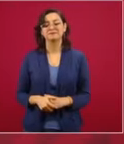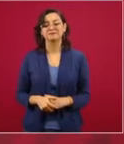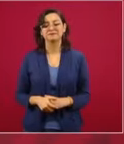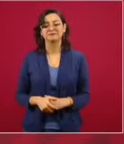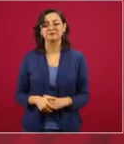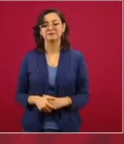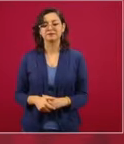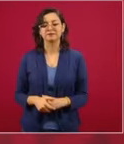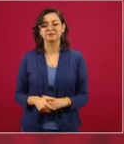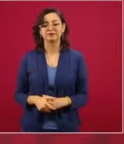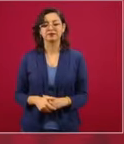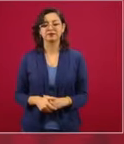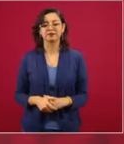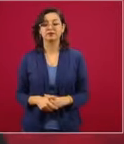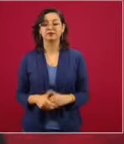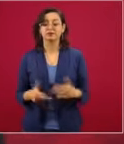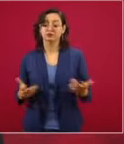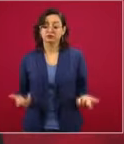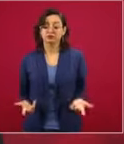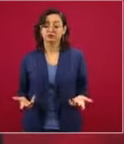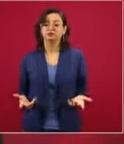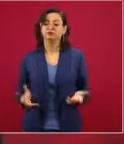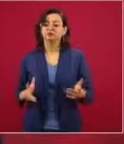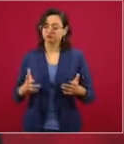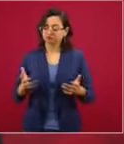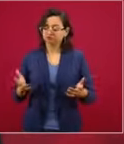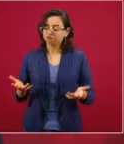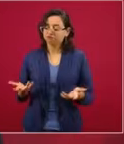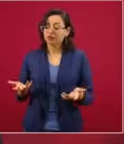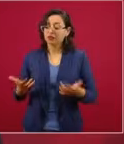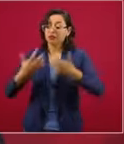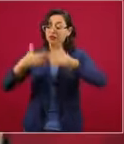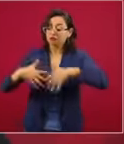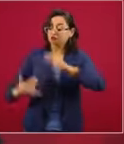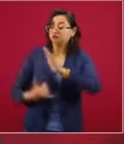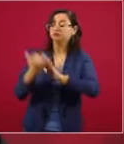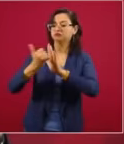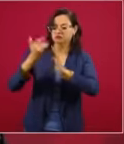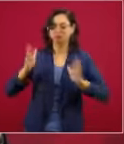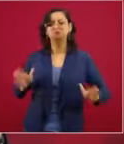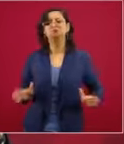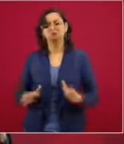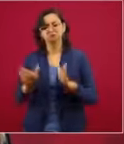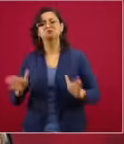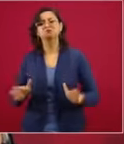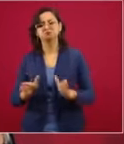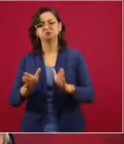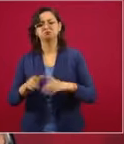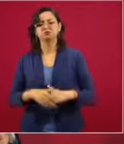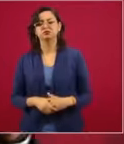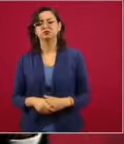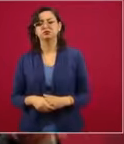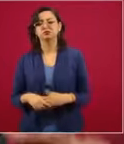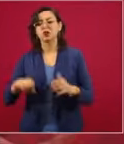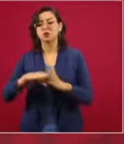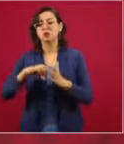Entonces, vamos a impulsar la industria de la construcción, lo estamos haciendo. Bueno, puse el caso de